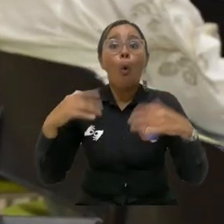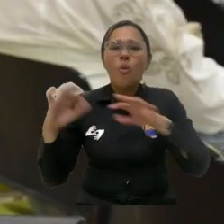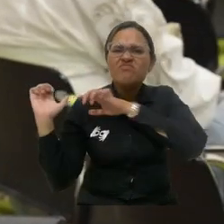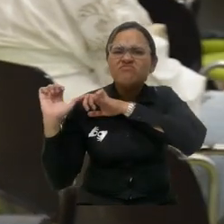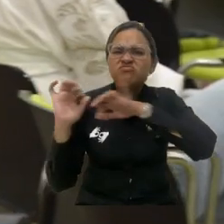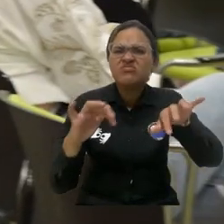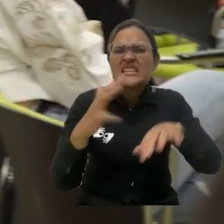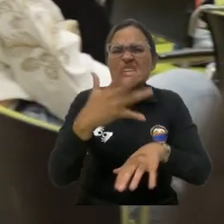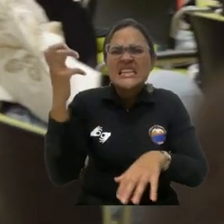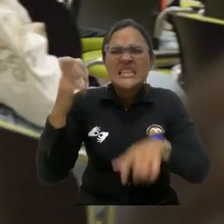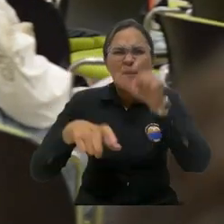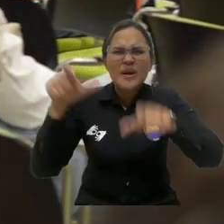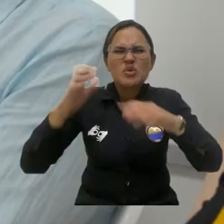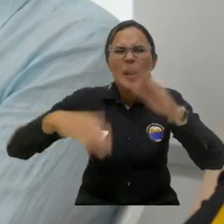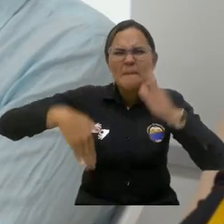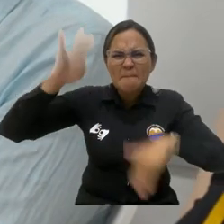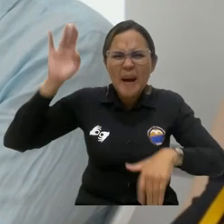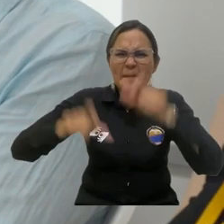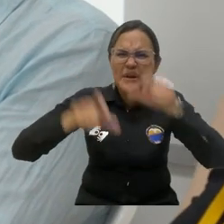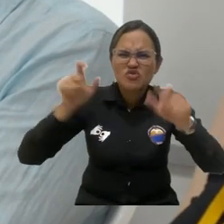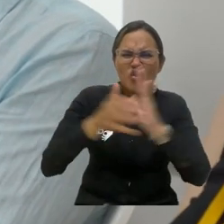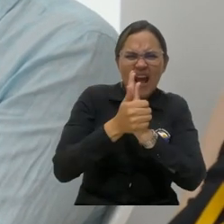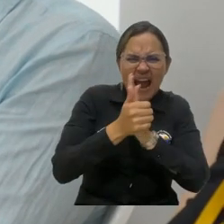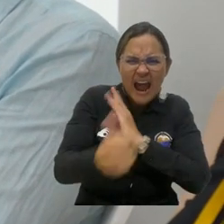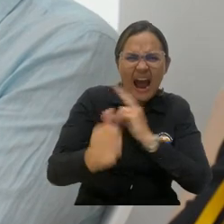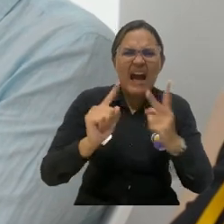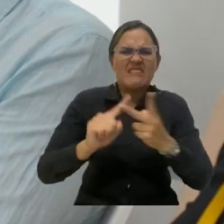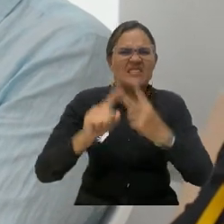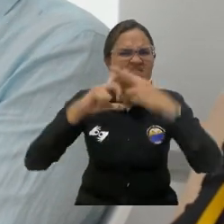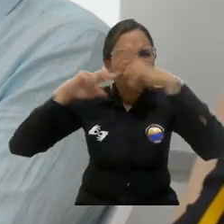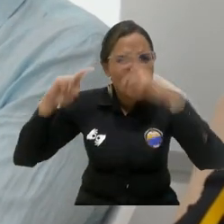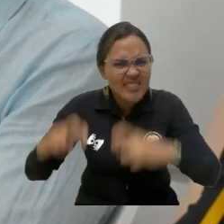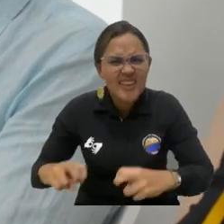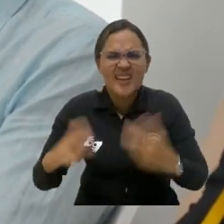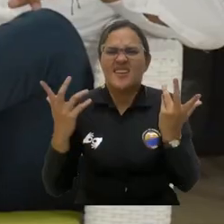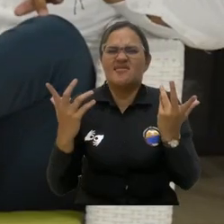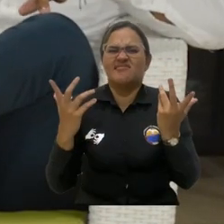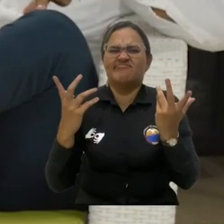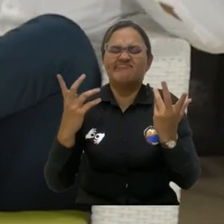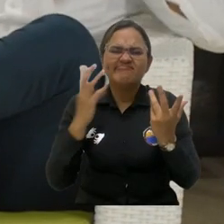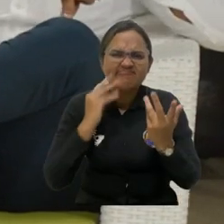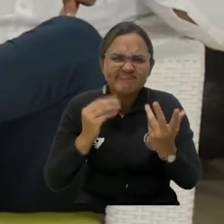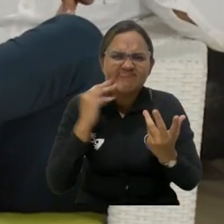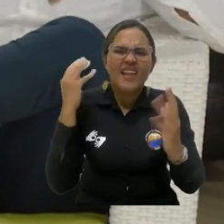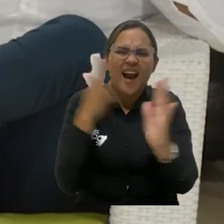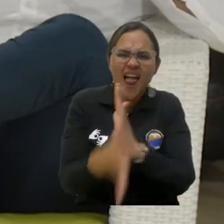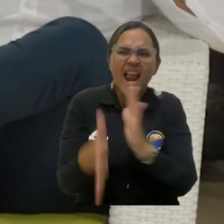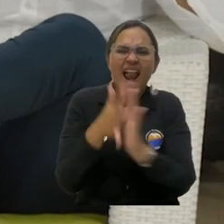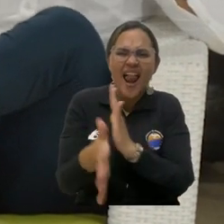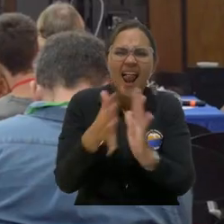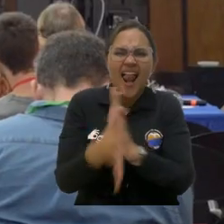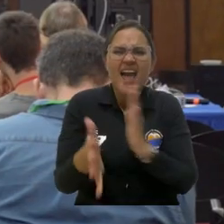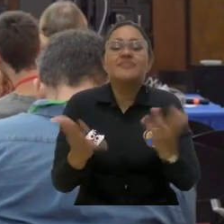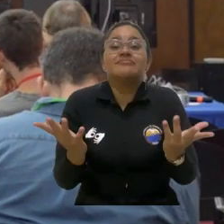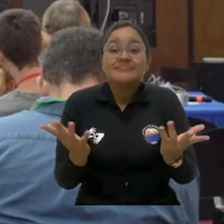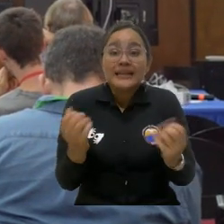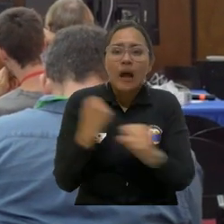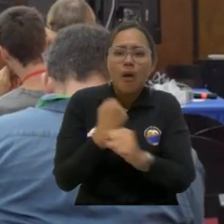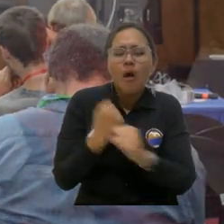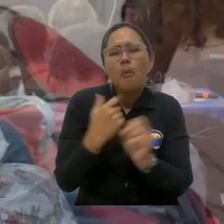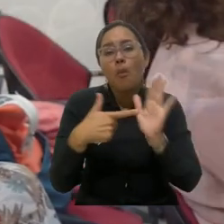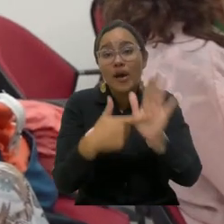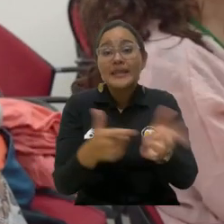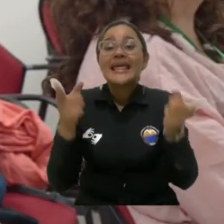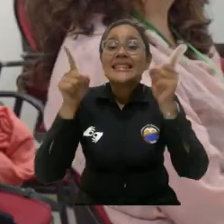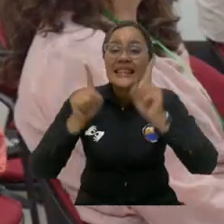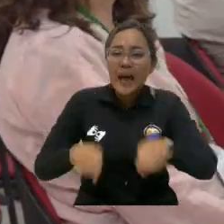personas, entre expertos, investigadores y representantes de comunidades territoriales, quienes intercambiaron experiencias y presentaron sus trabajos.